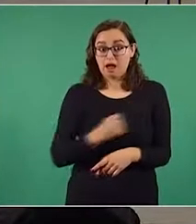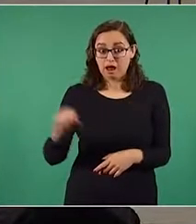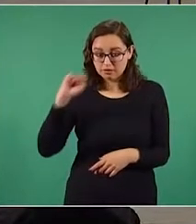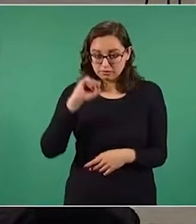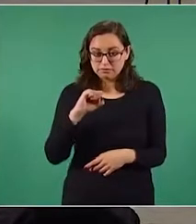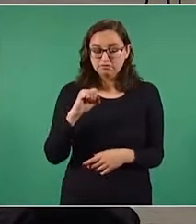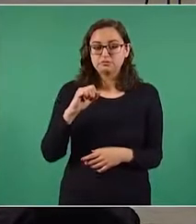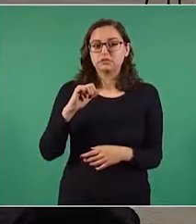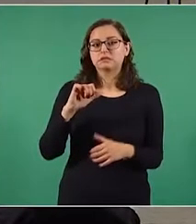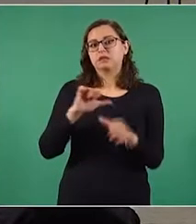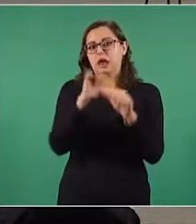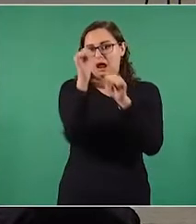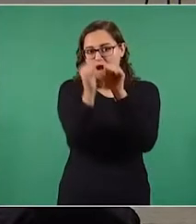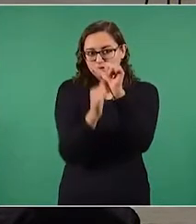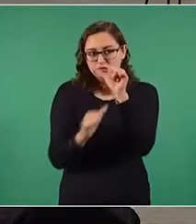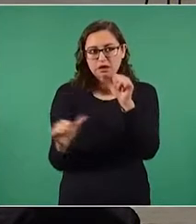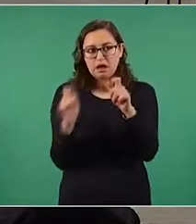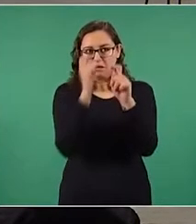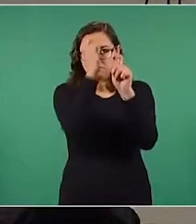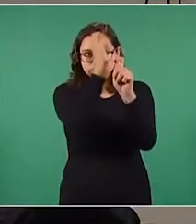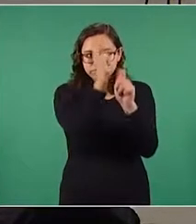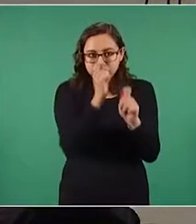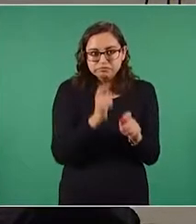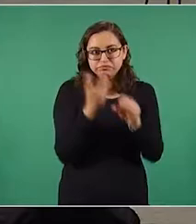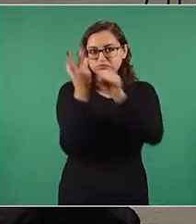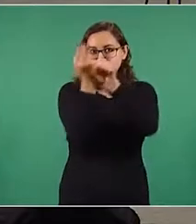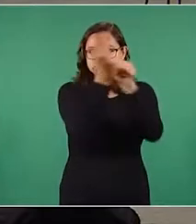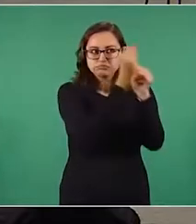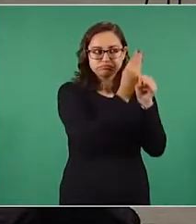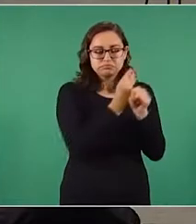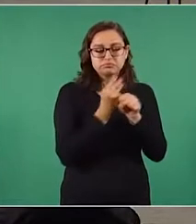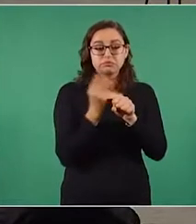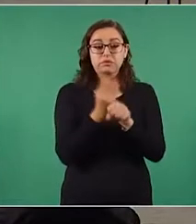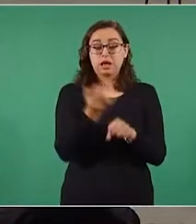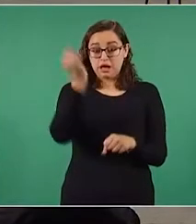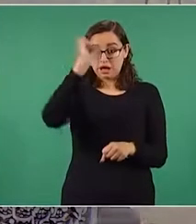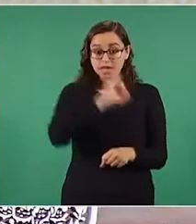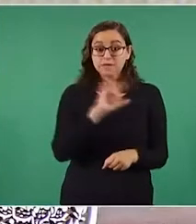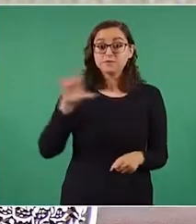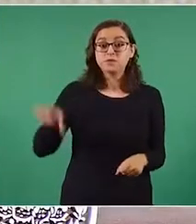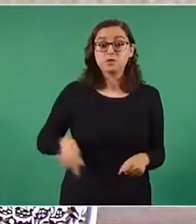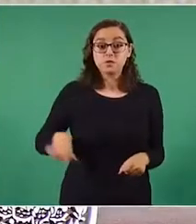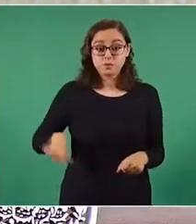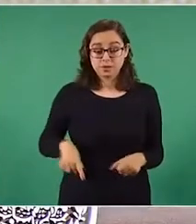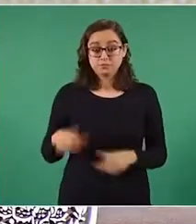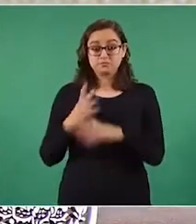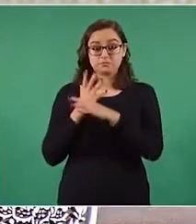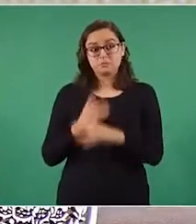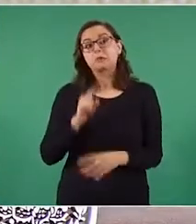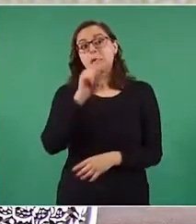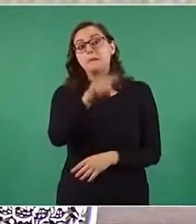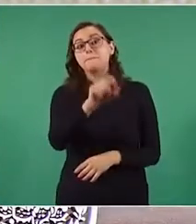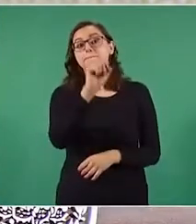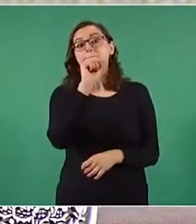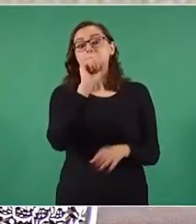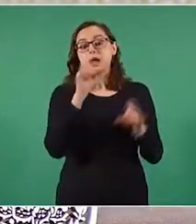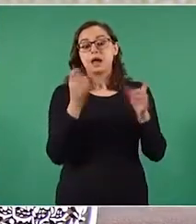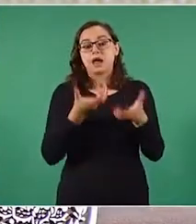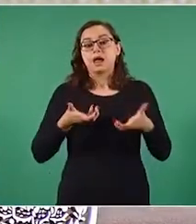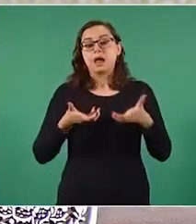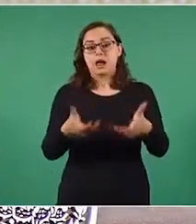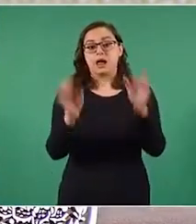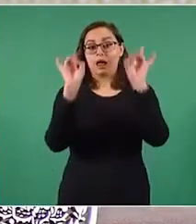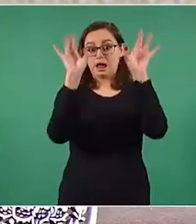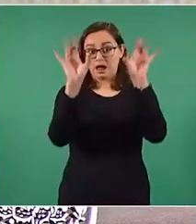conservación y restauración. La jefa de gobierno informó que en lugar donde se encontraba el monumento de Colón se